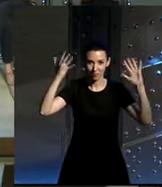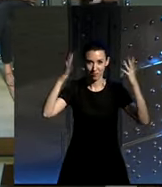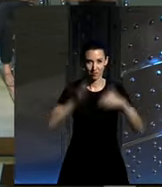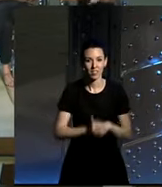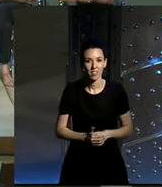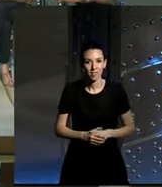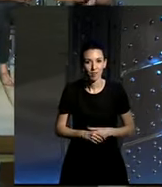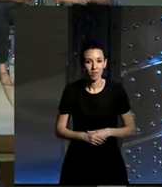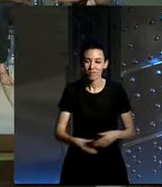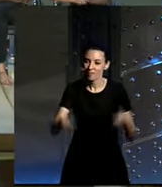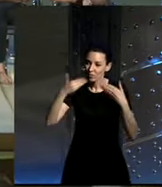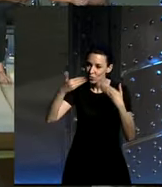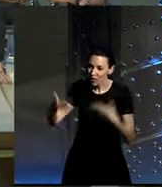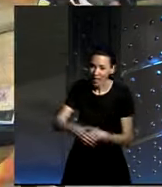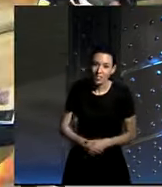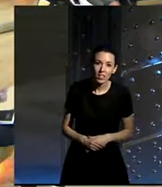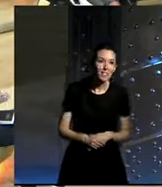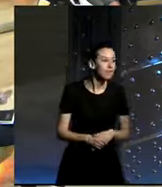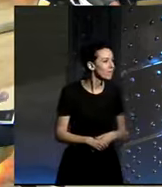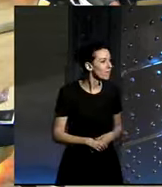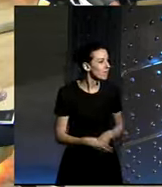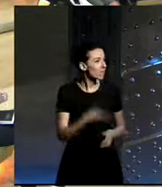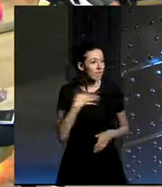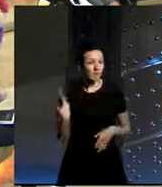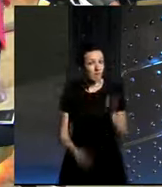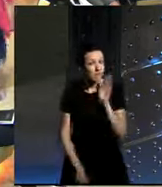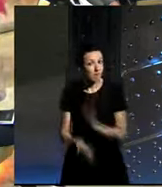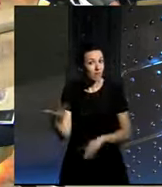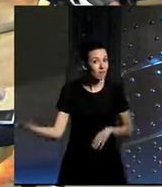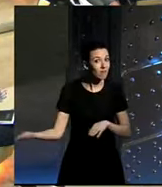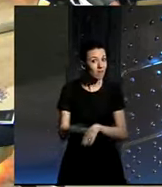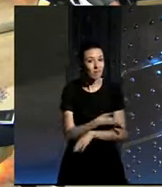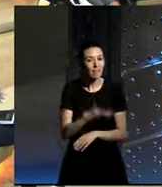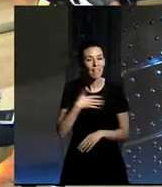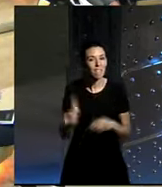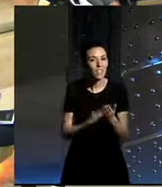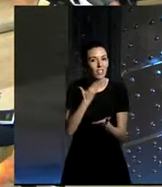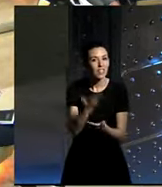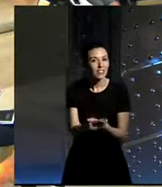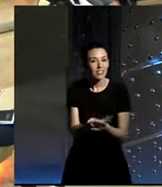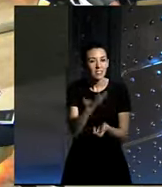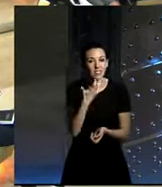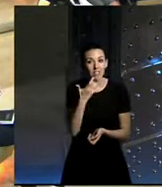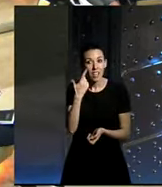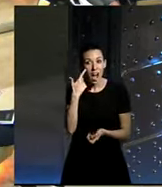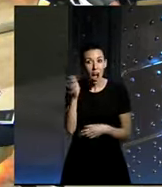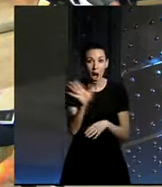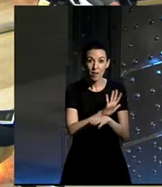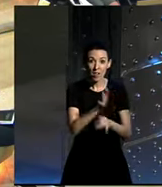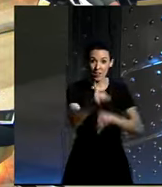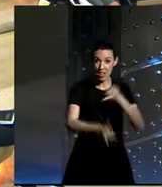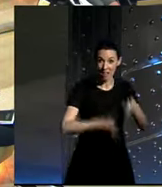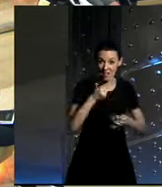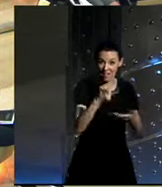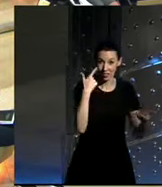queremos muchas gracias antes de marcharnos yo les quiero pedir a Cinecicletos que es como les estamos llamando hoy